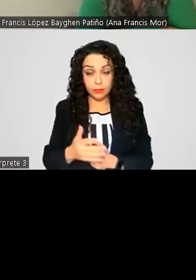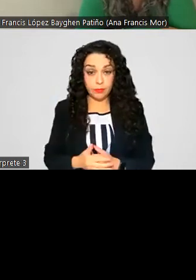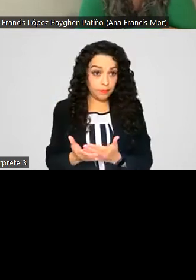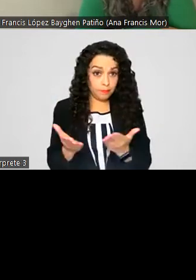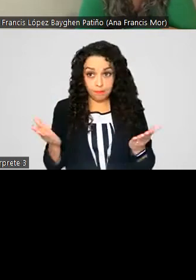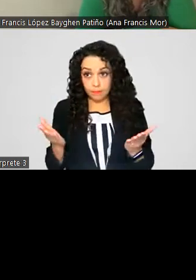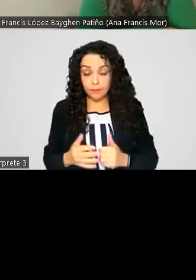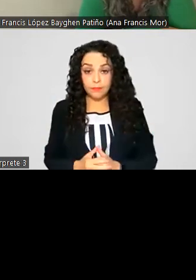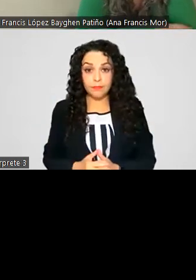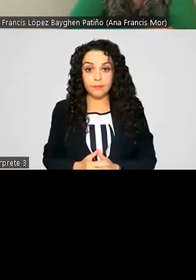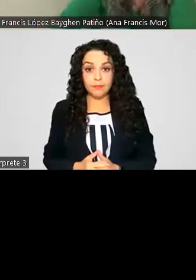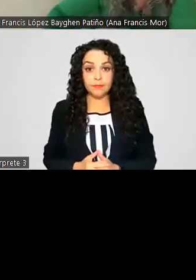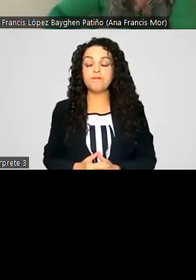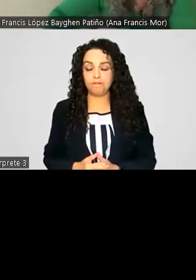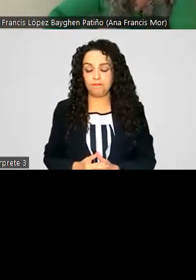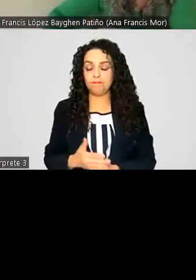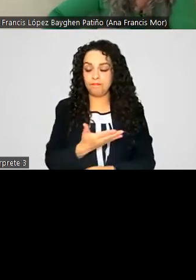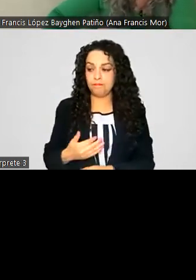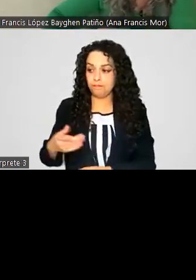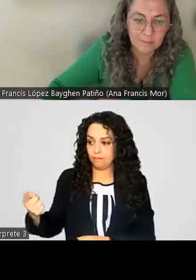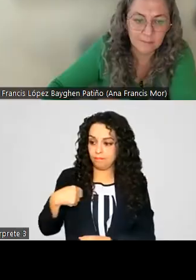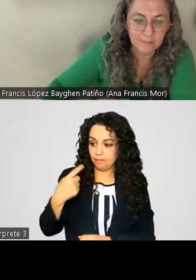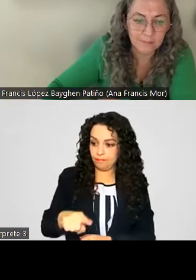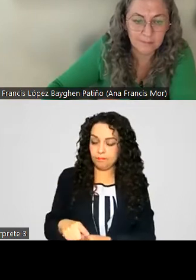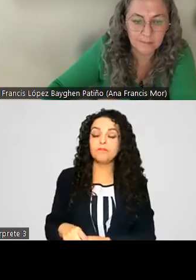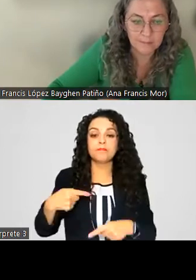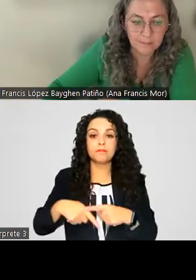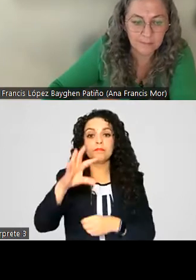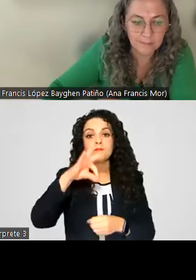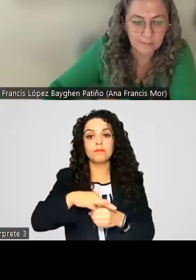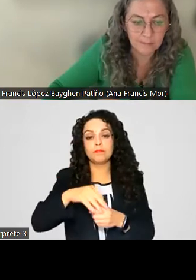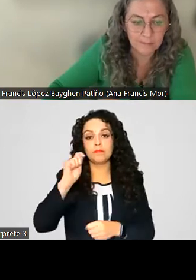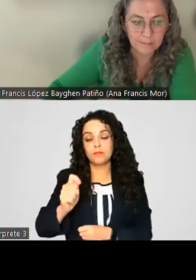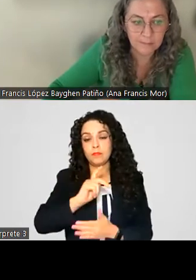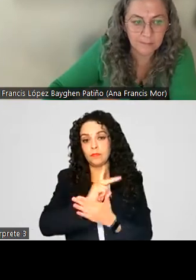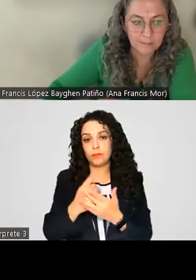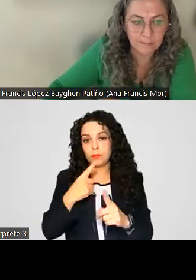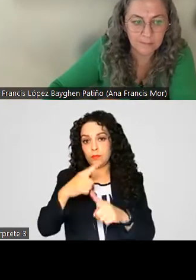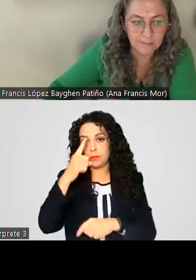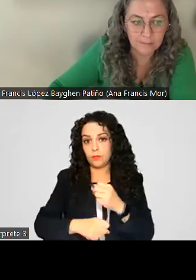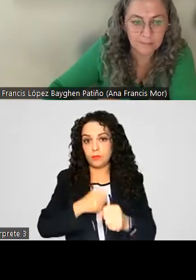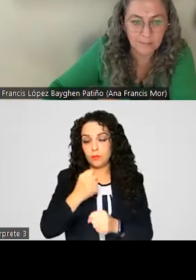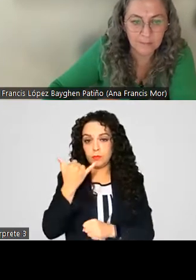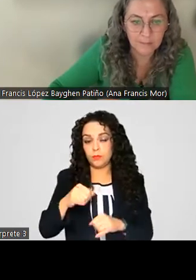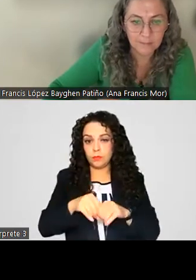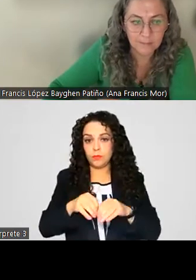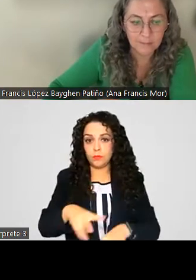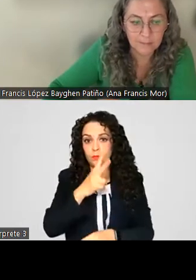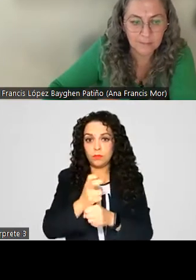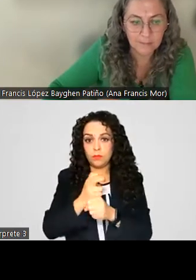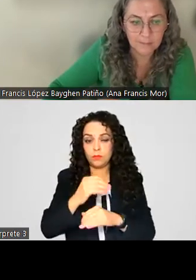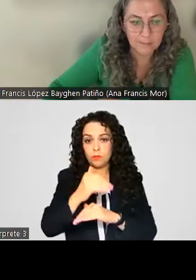Por instrucciones de la presidencia, se tomará la votación del programa anual y del segundo informe semestral en un solo acto.